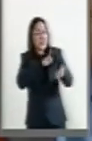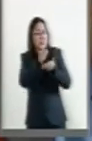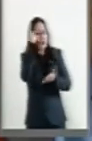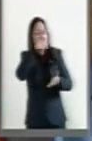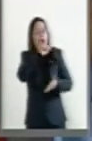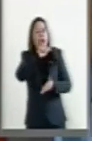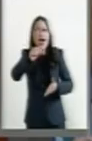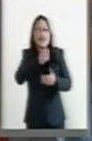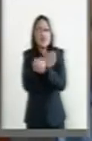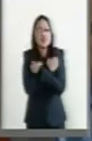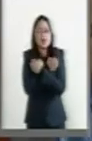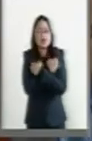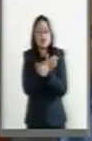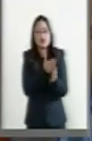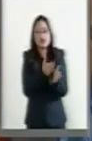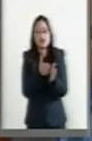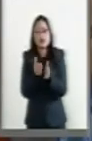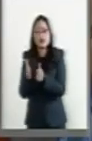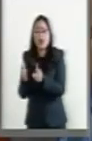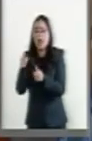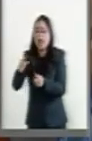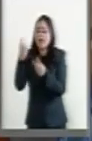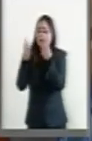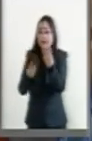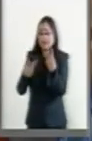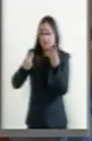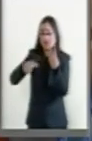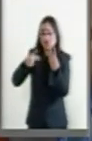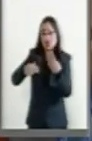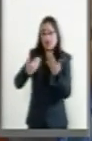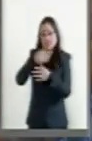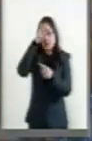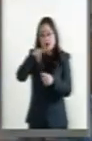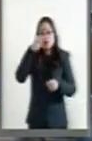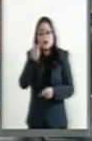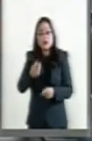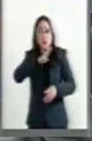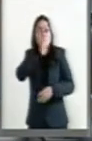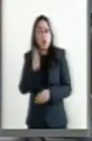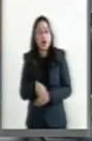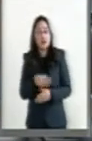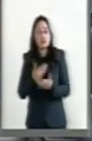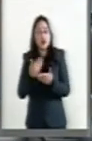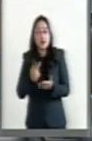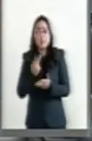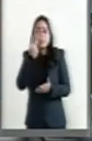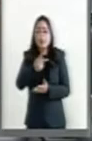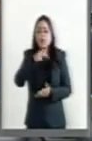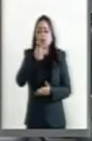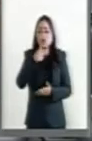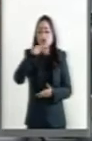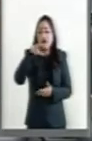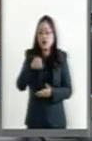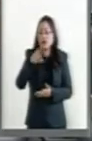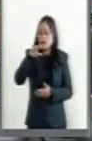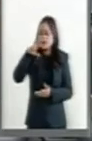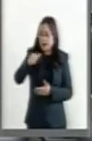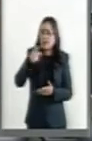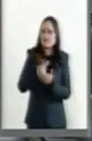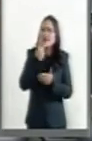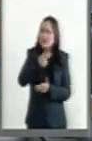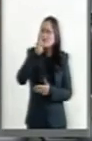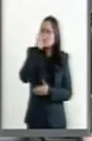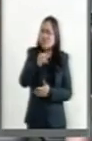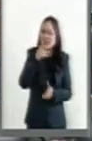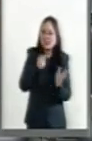educación acabe con la vida de tres mexicanos inocentes. ¿Premiar a Gonzalo Rivas? Sí, pero porque